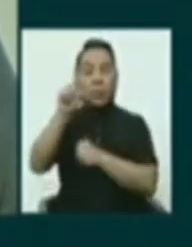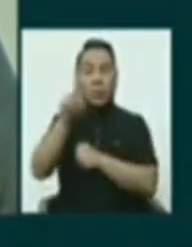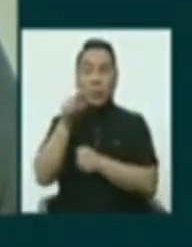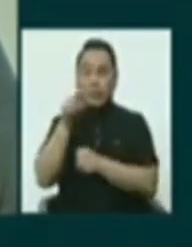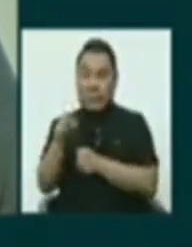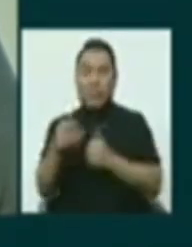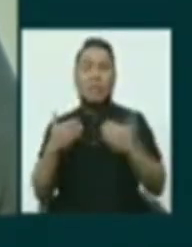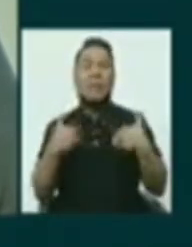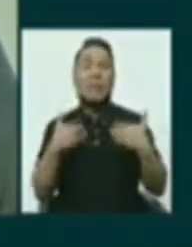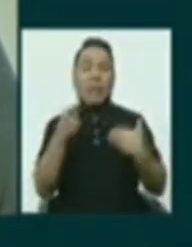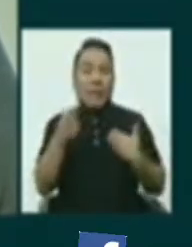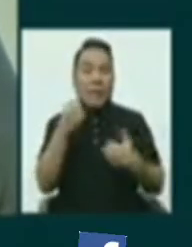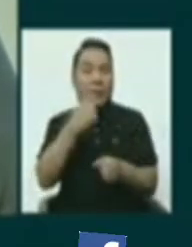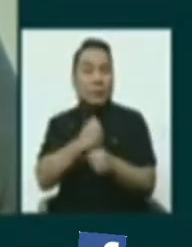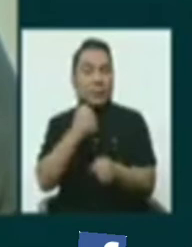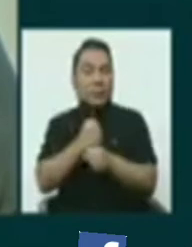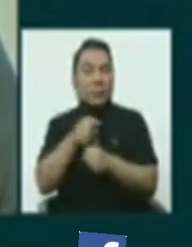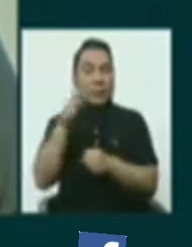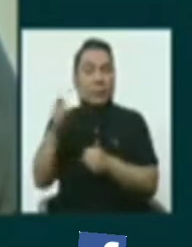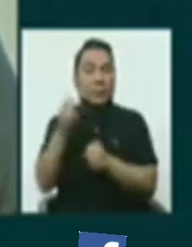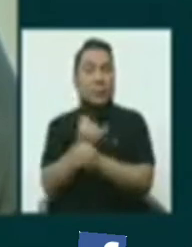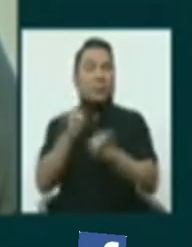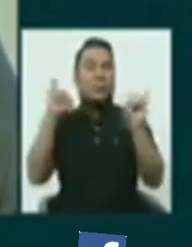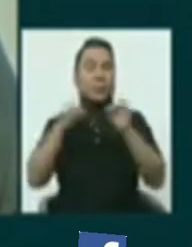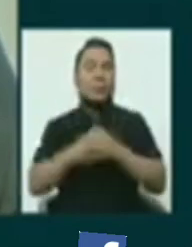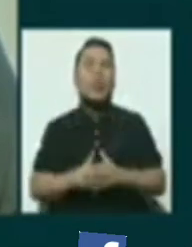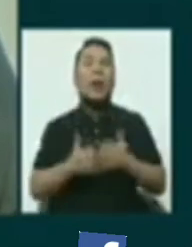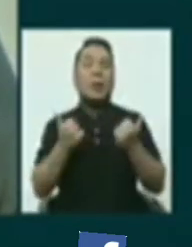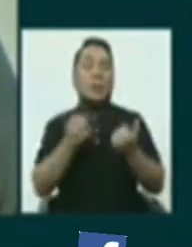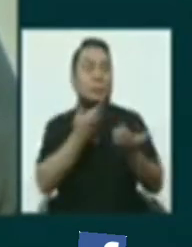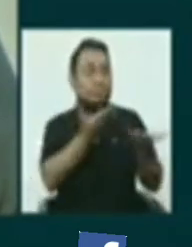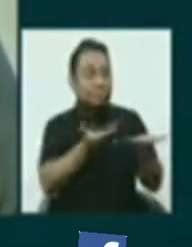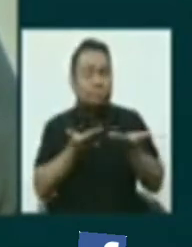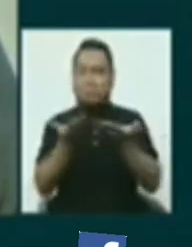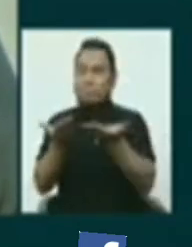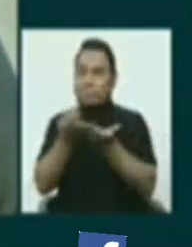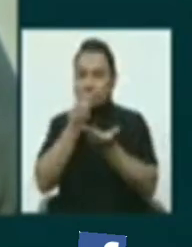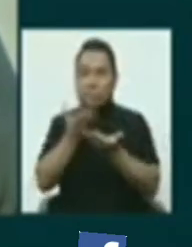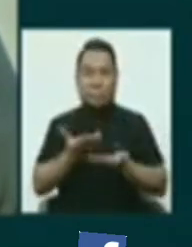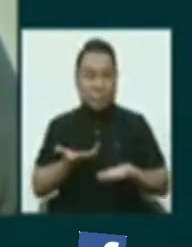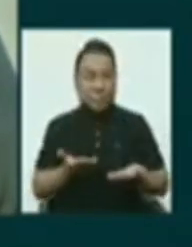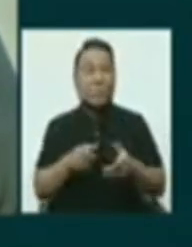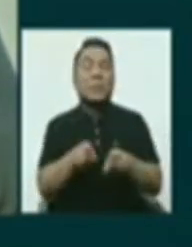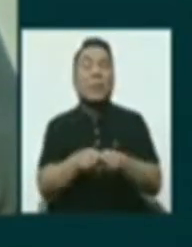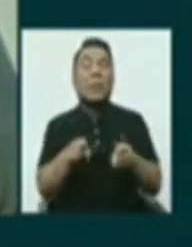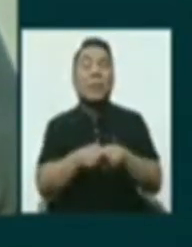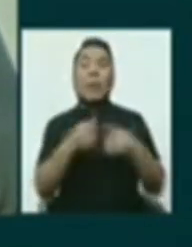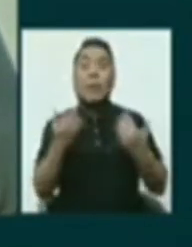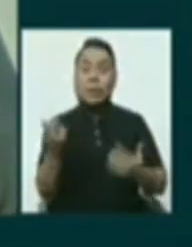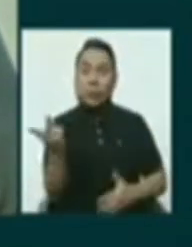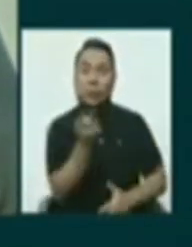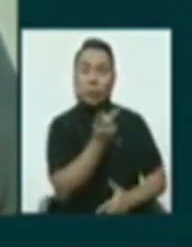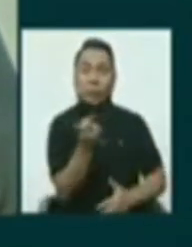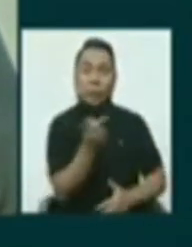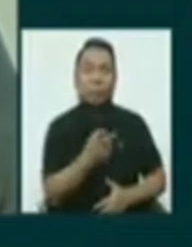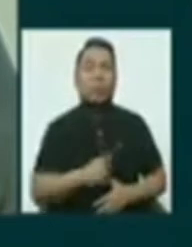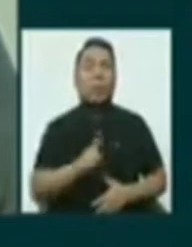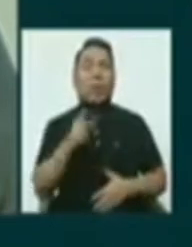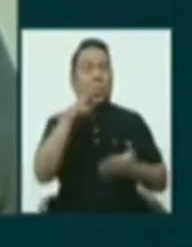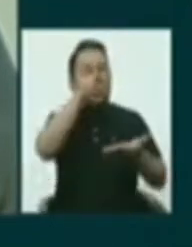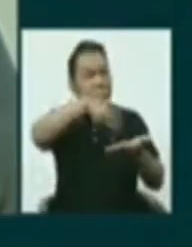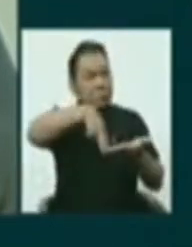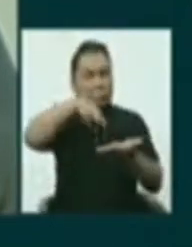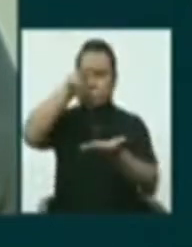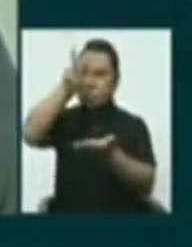Ella es trabajadora independiente. Les damos la más cordial bienvenida y además cabe señalar que ambos candidatos no